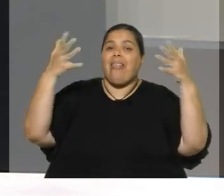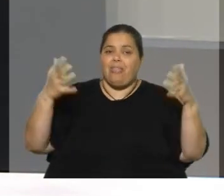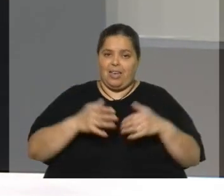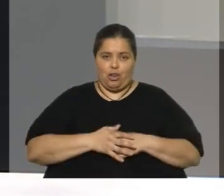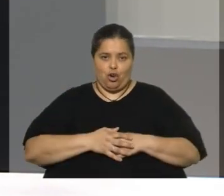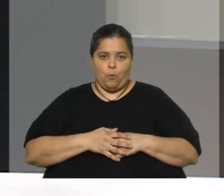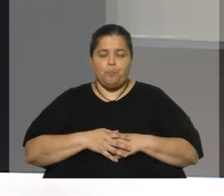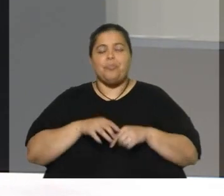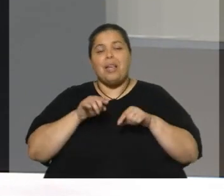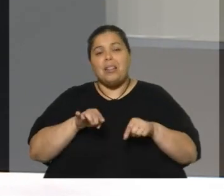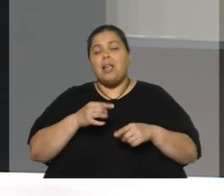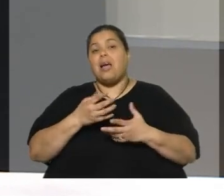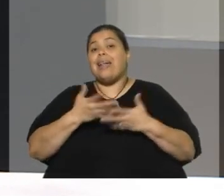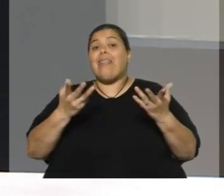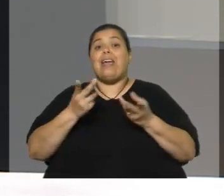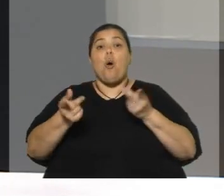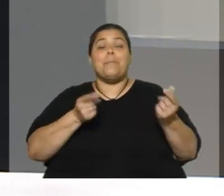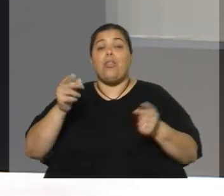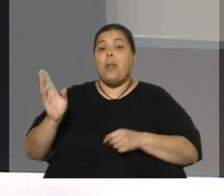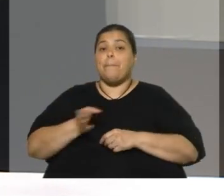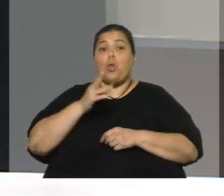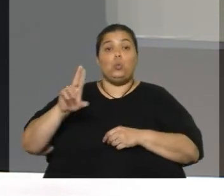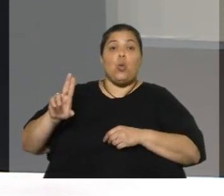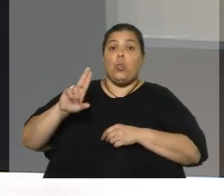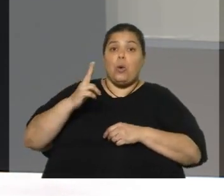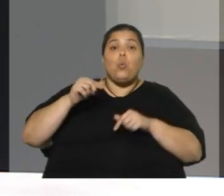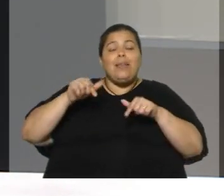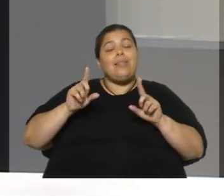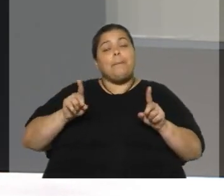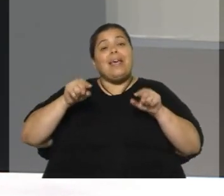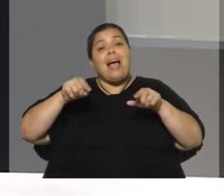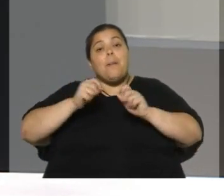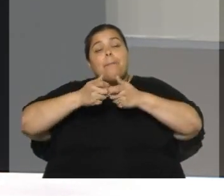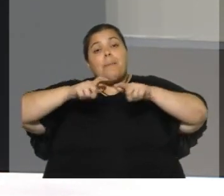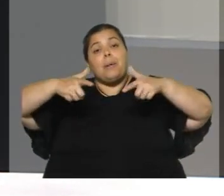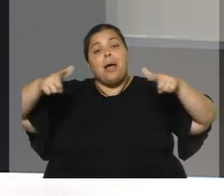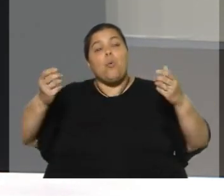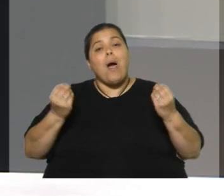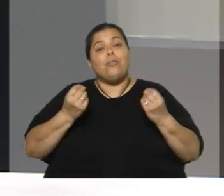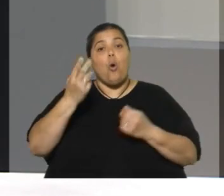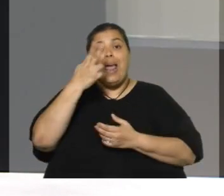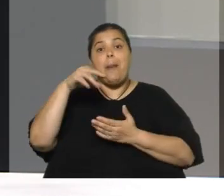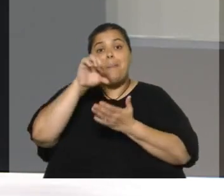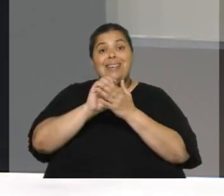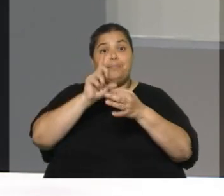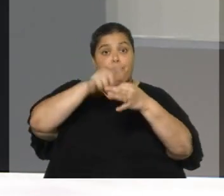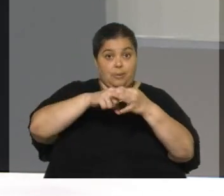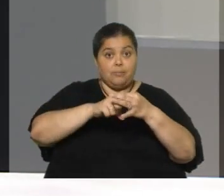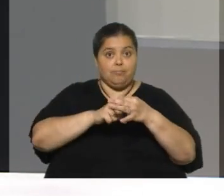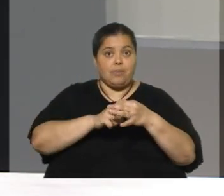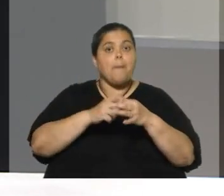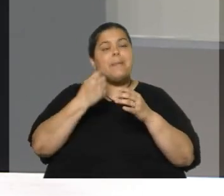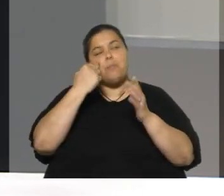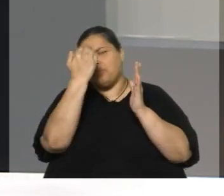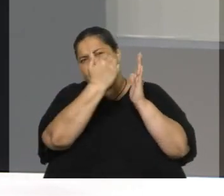compradores de productos de Uruguay, y lo más importante, creciendo, porque una vez que un país entra ahí, y que hay que entender que implica entrar, cumplir con